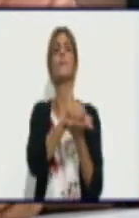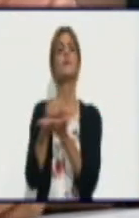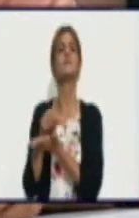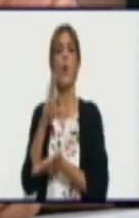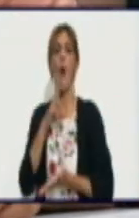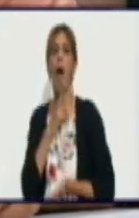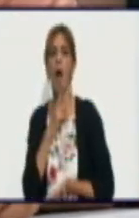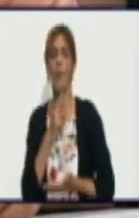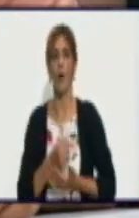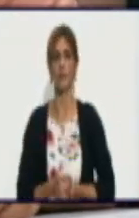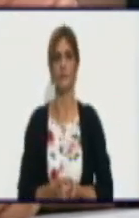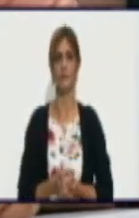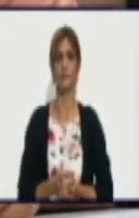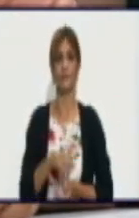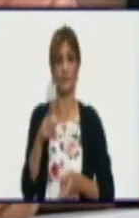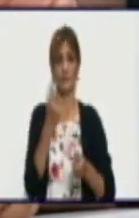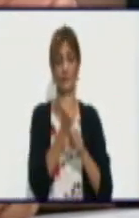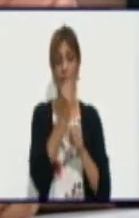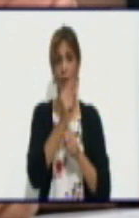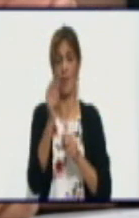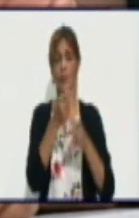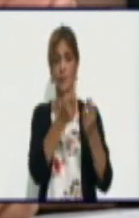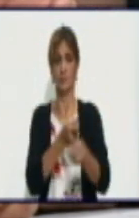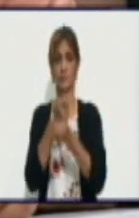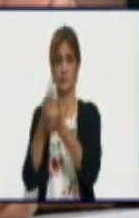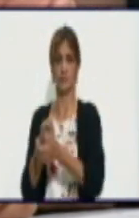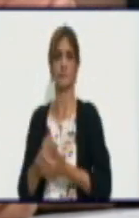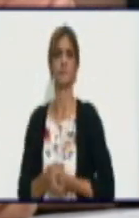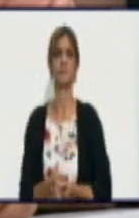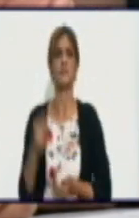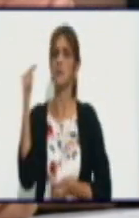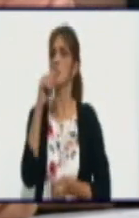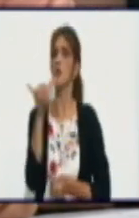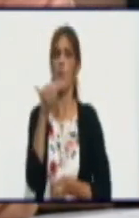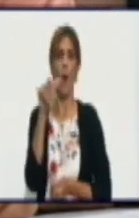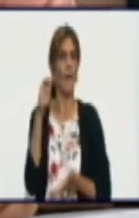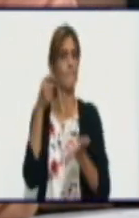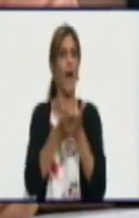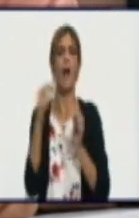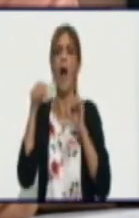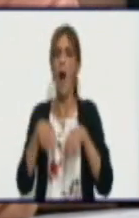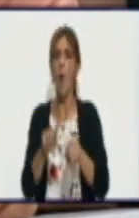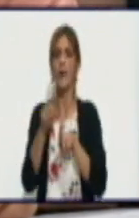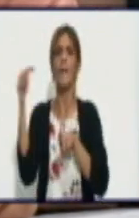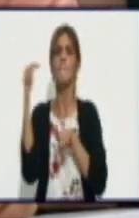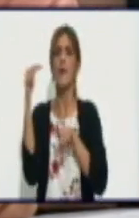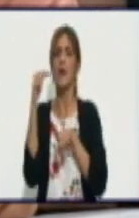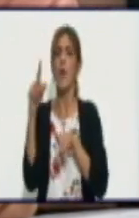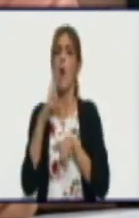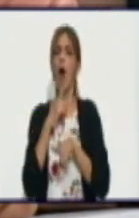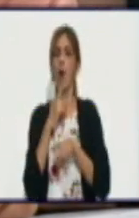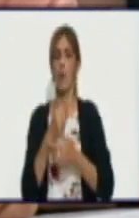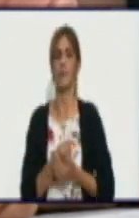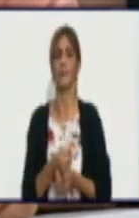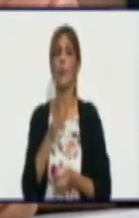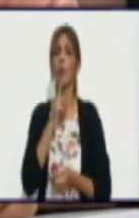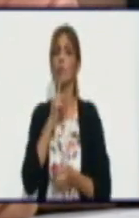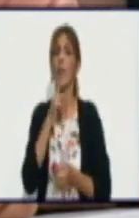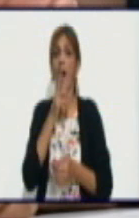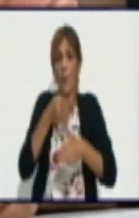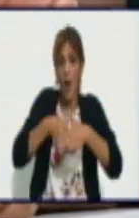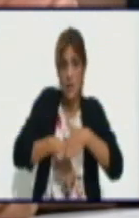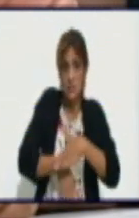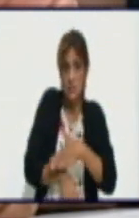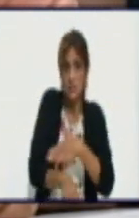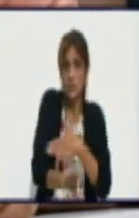bueno, se disminuye la tarifa actual de pago del servicio del agua. Cuando es agua subterránea, se